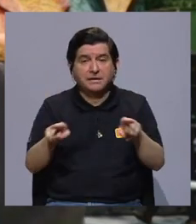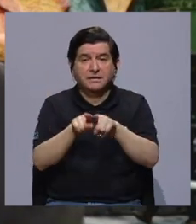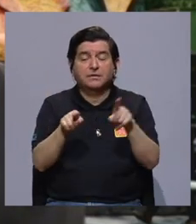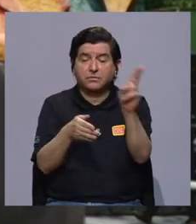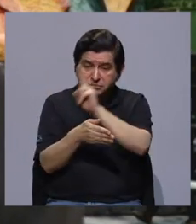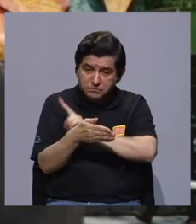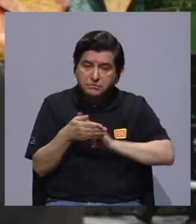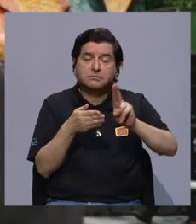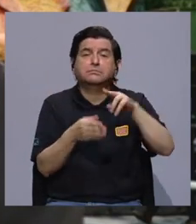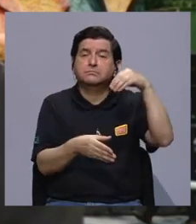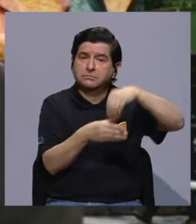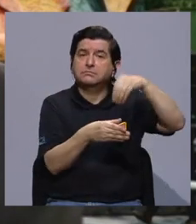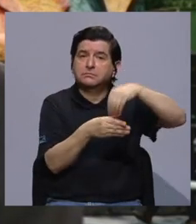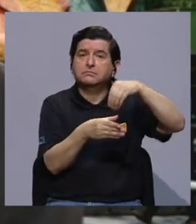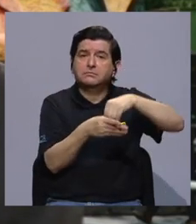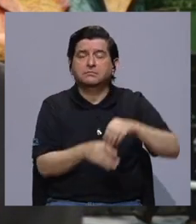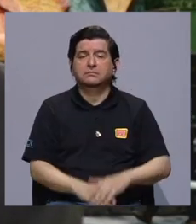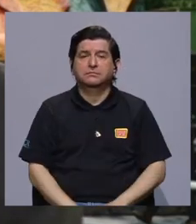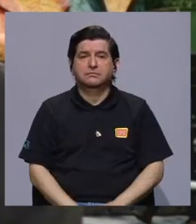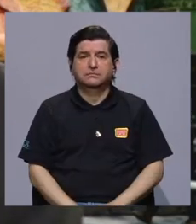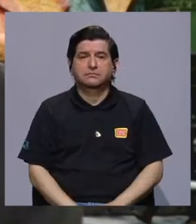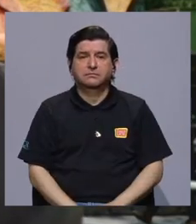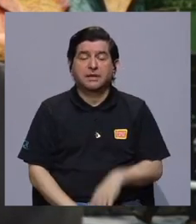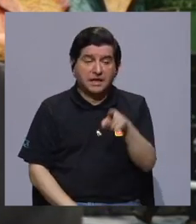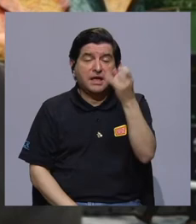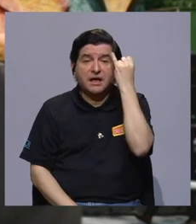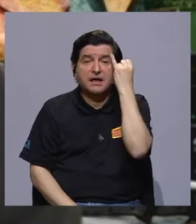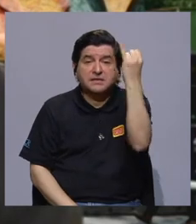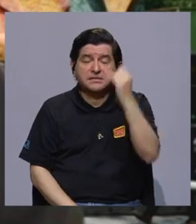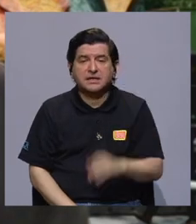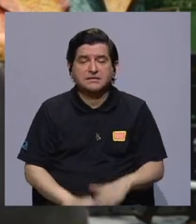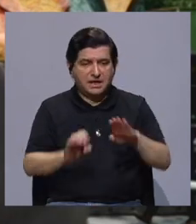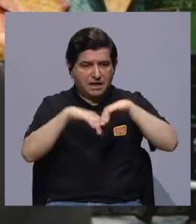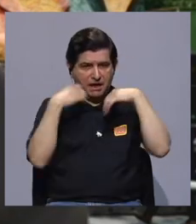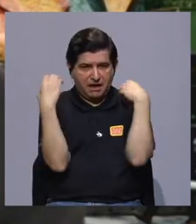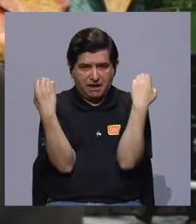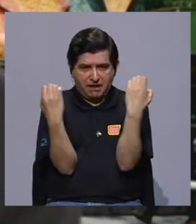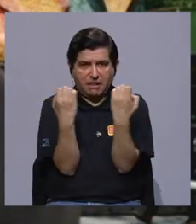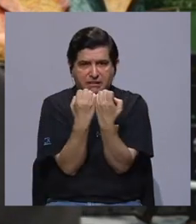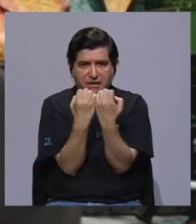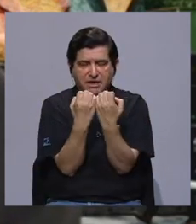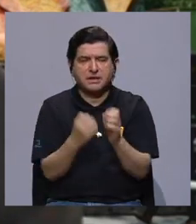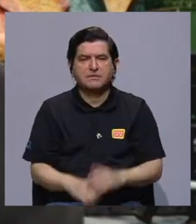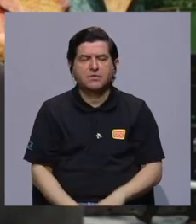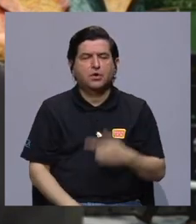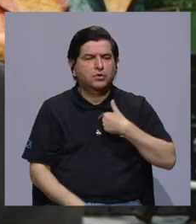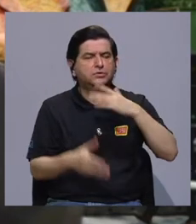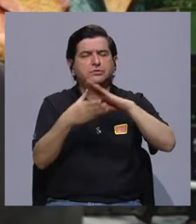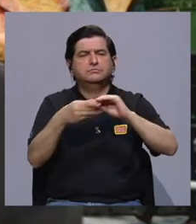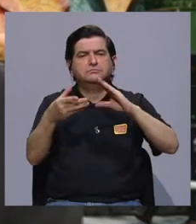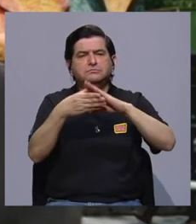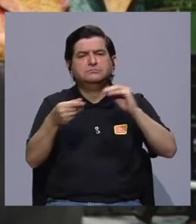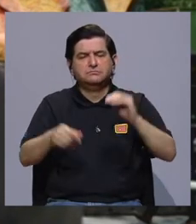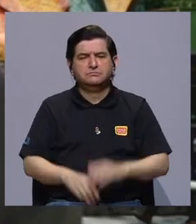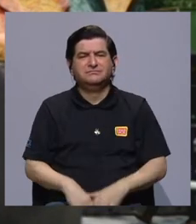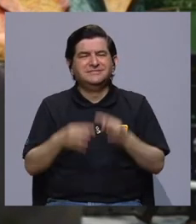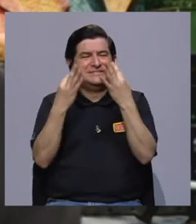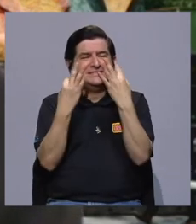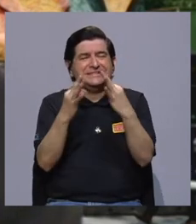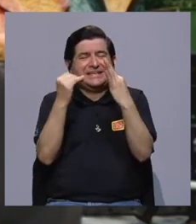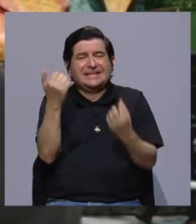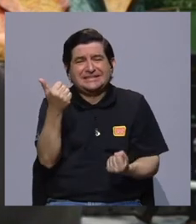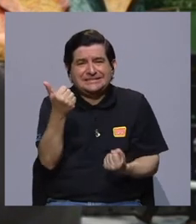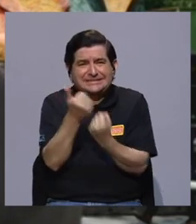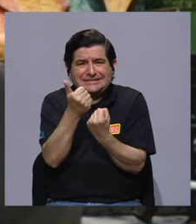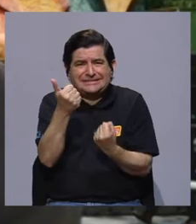para eso también las universidades hemos aportado. Y en ese sentido, pues, en este equipo que le comento, pues, hemos